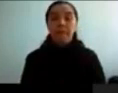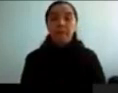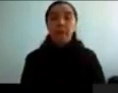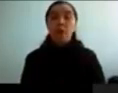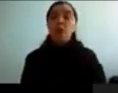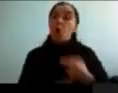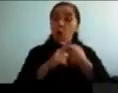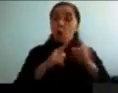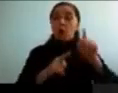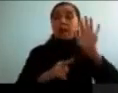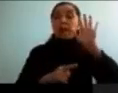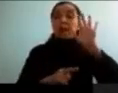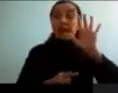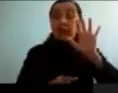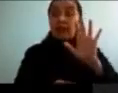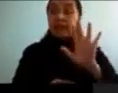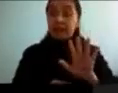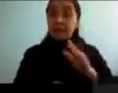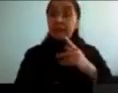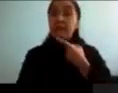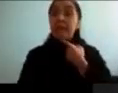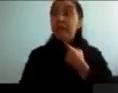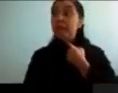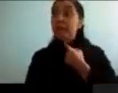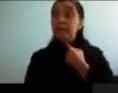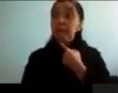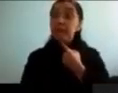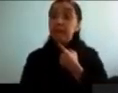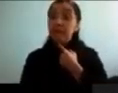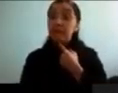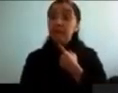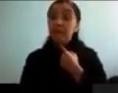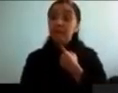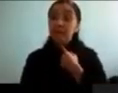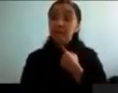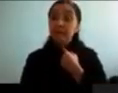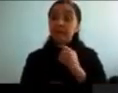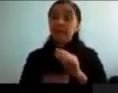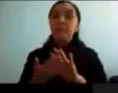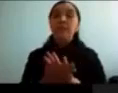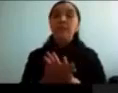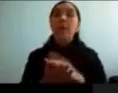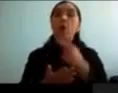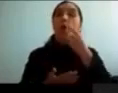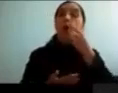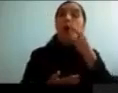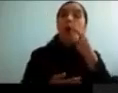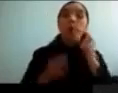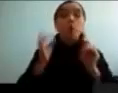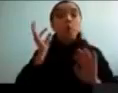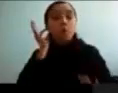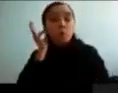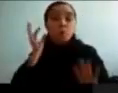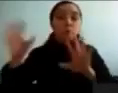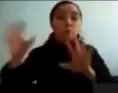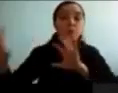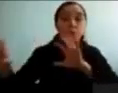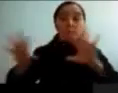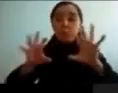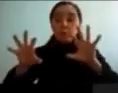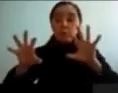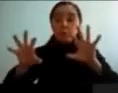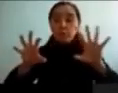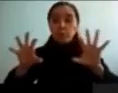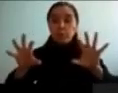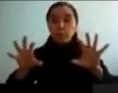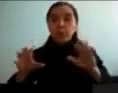del déficit es la distribución por género y a nivel de ontogenia, a lo largo de la vida de